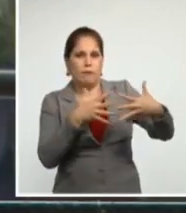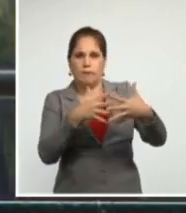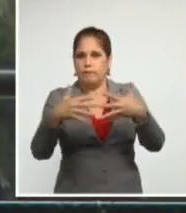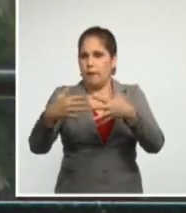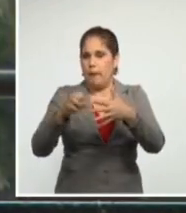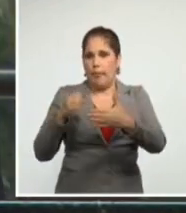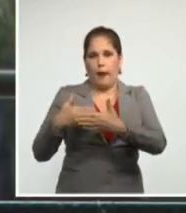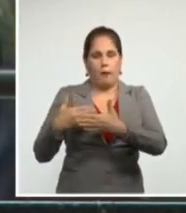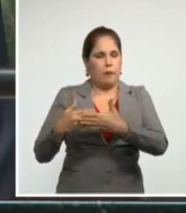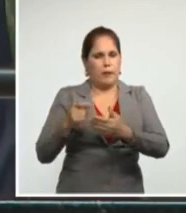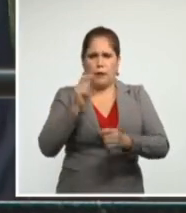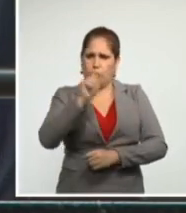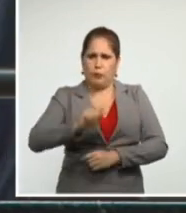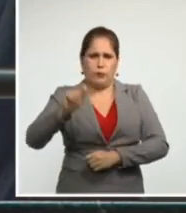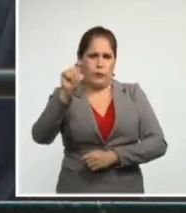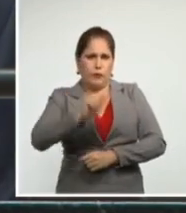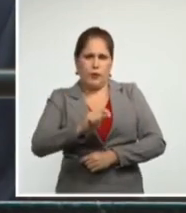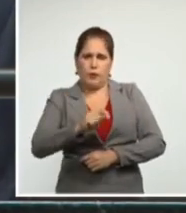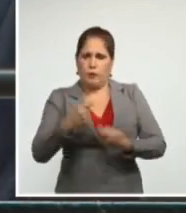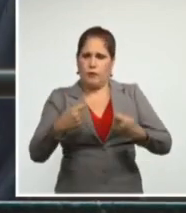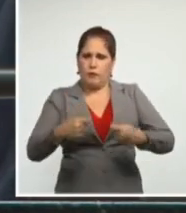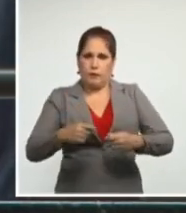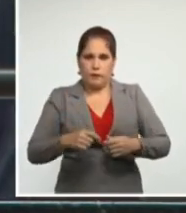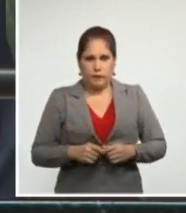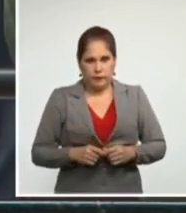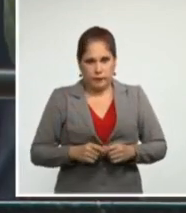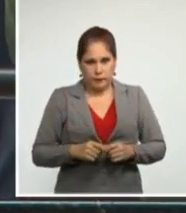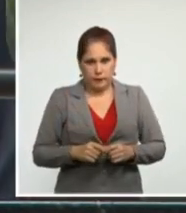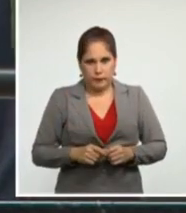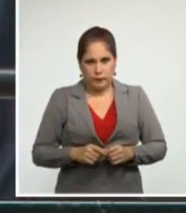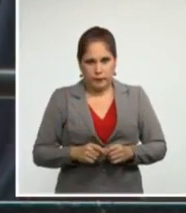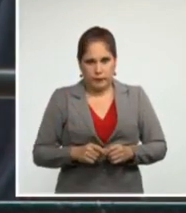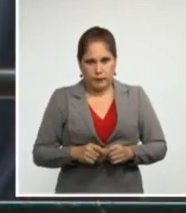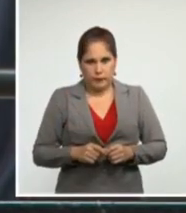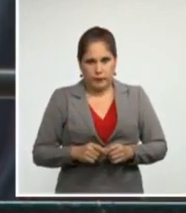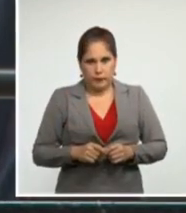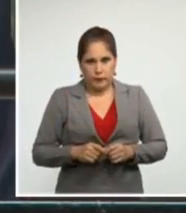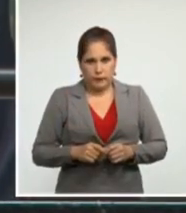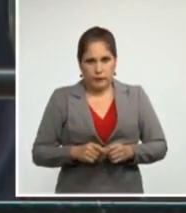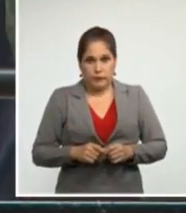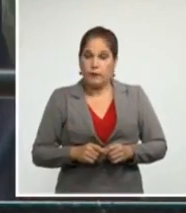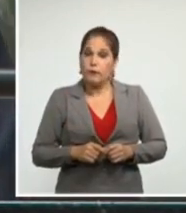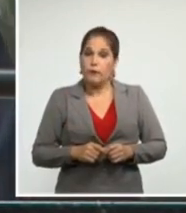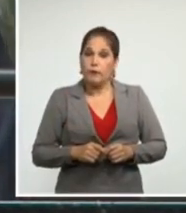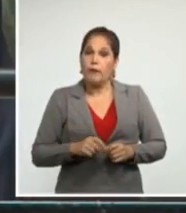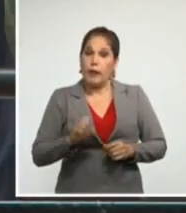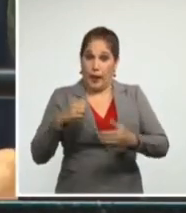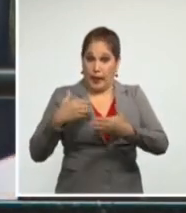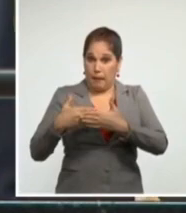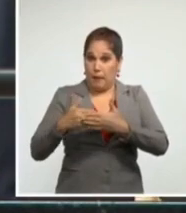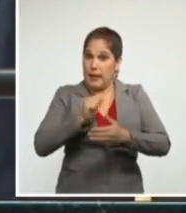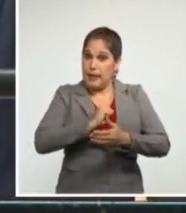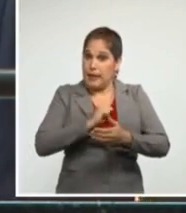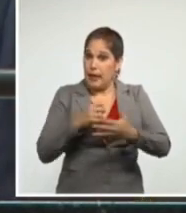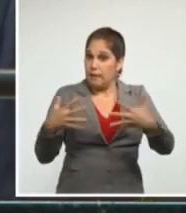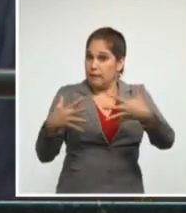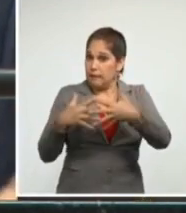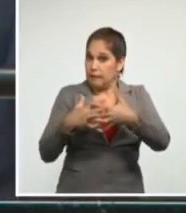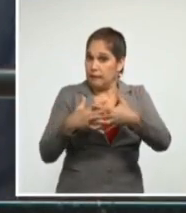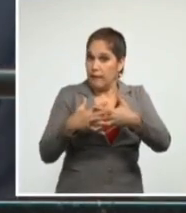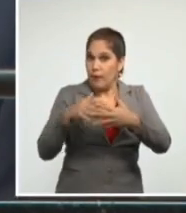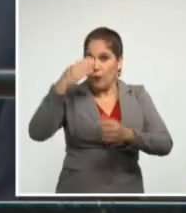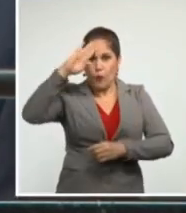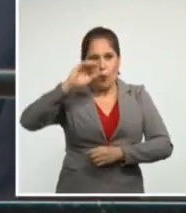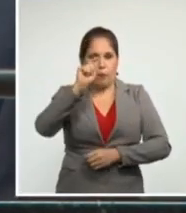que deseen relacionarse con ambos países, todo ello en violación del derecho